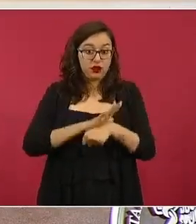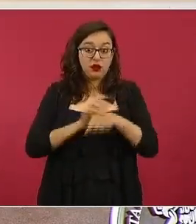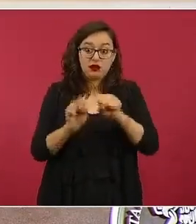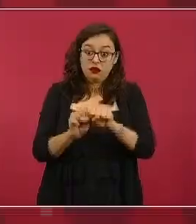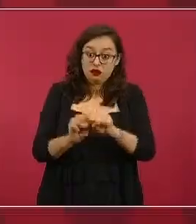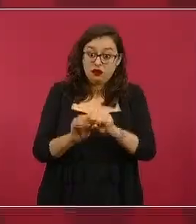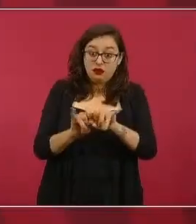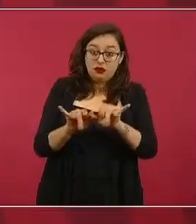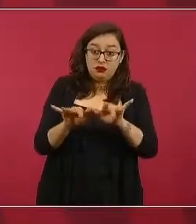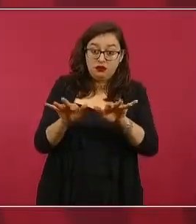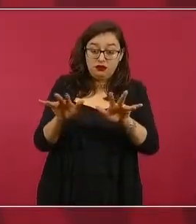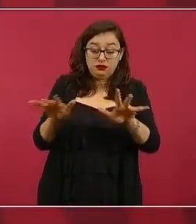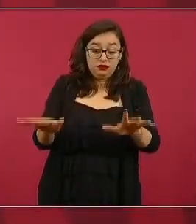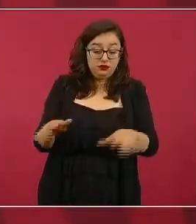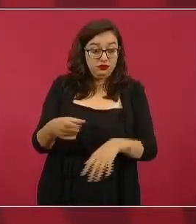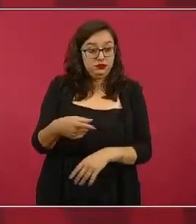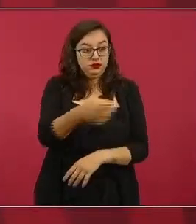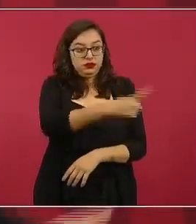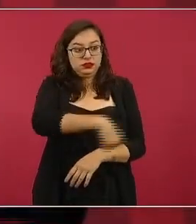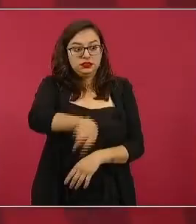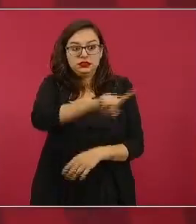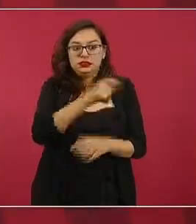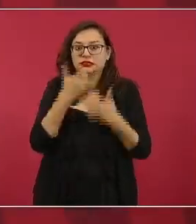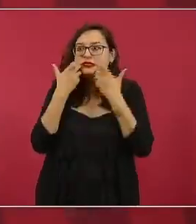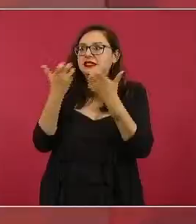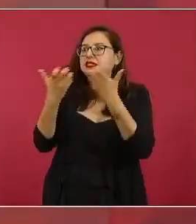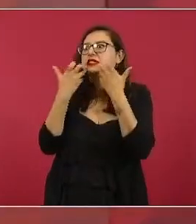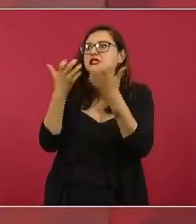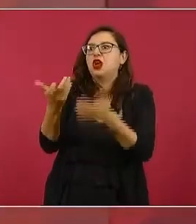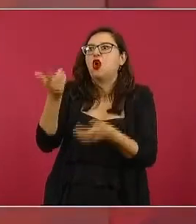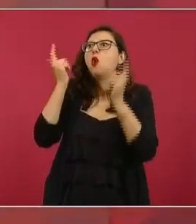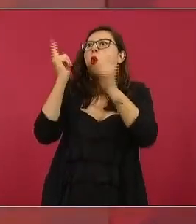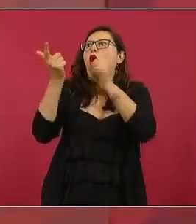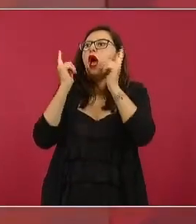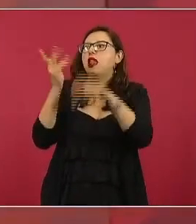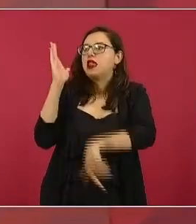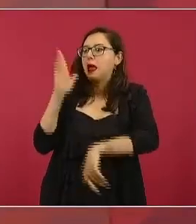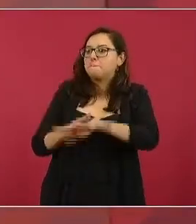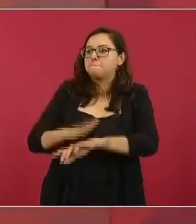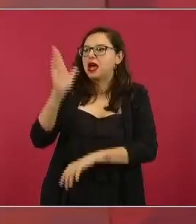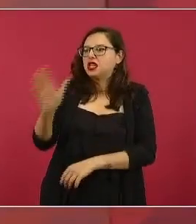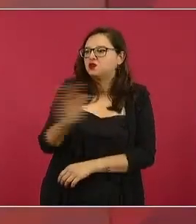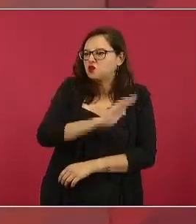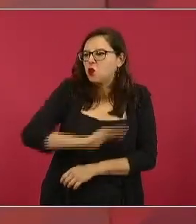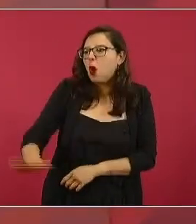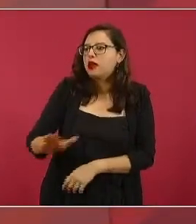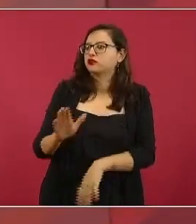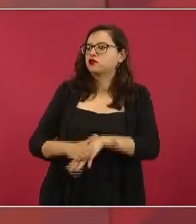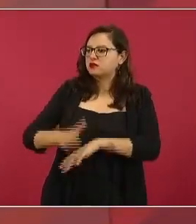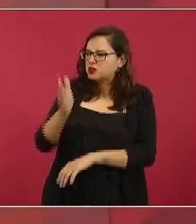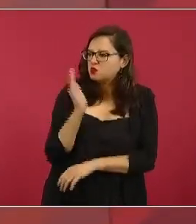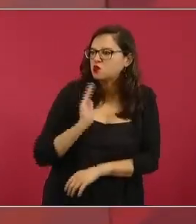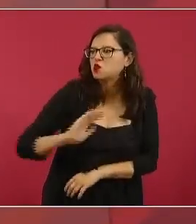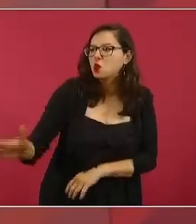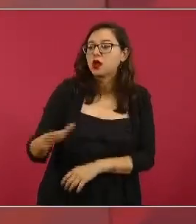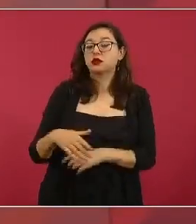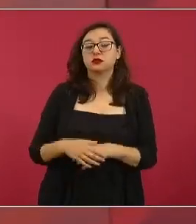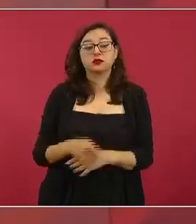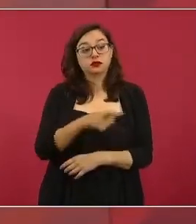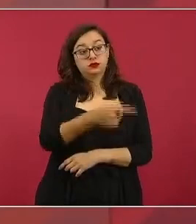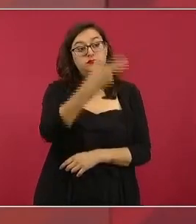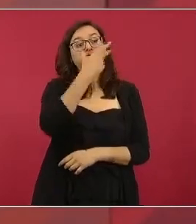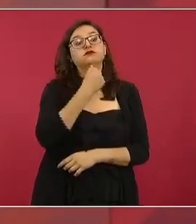hubieran más fallecidos hasta Krause llegó a poner en el